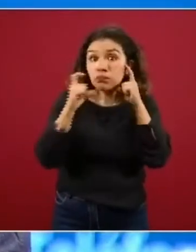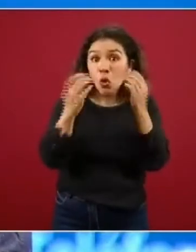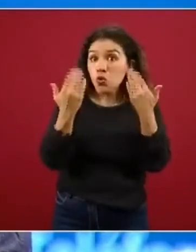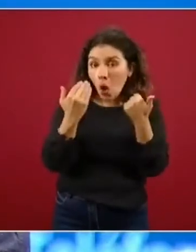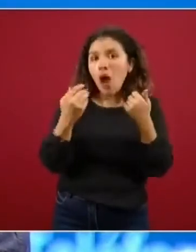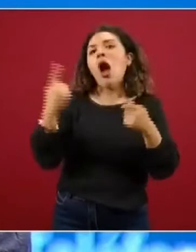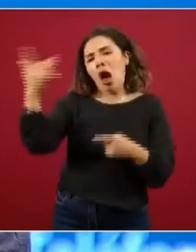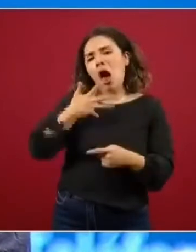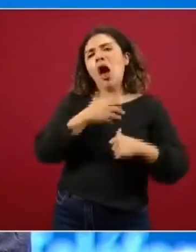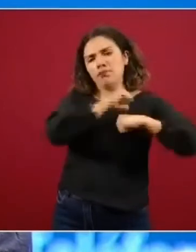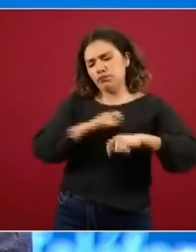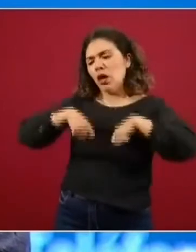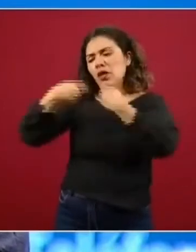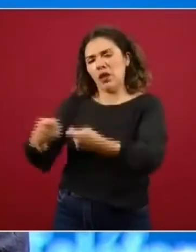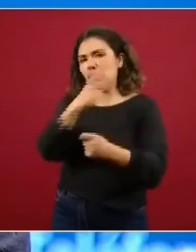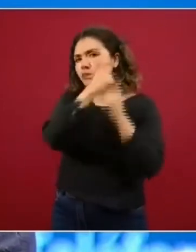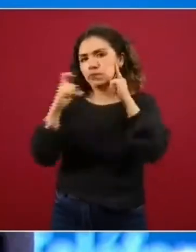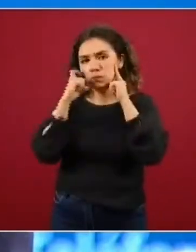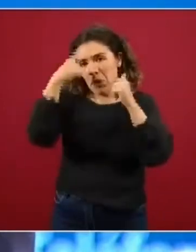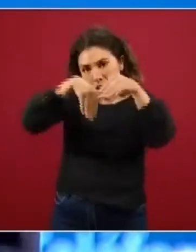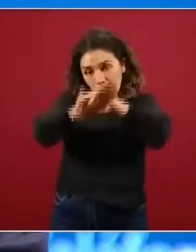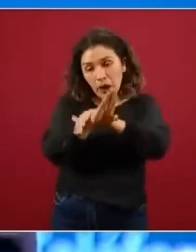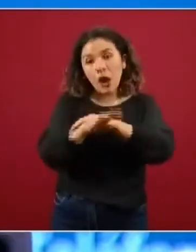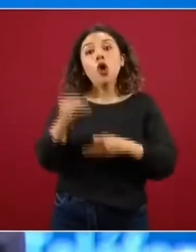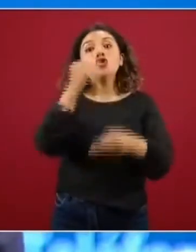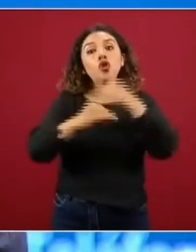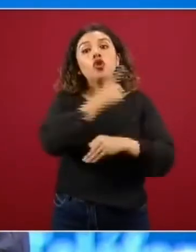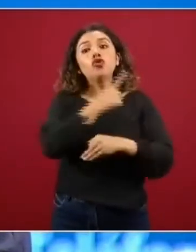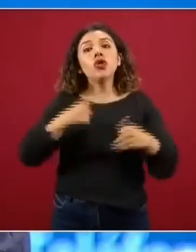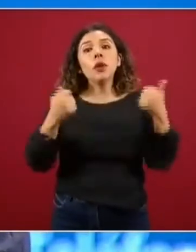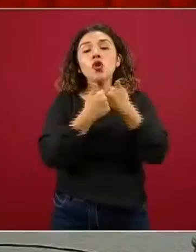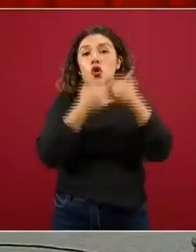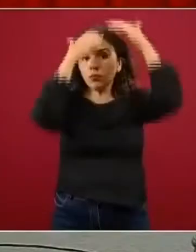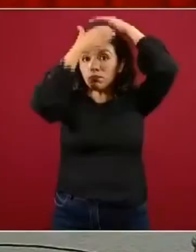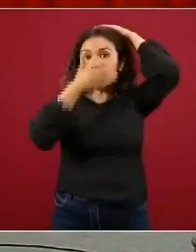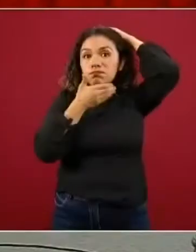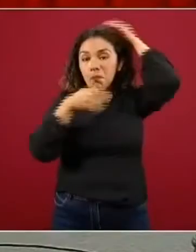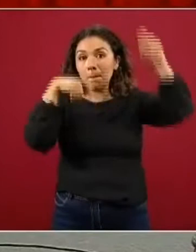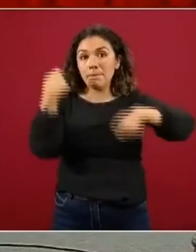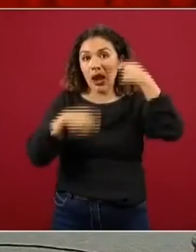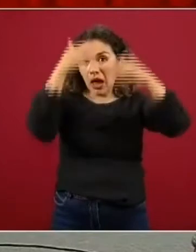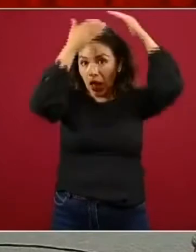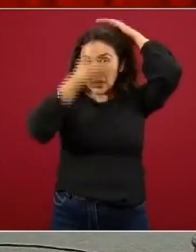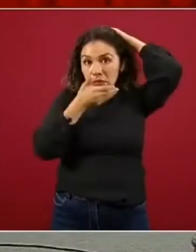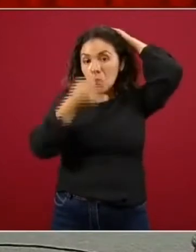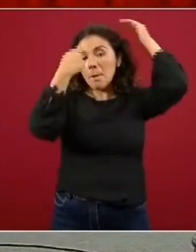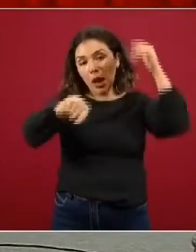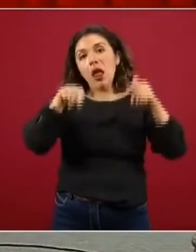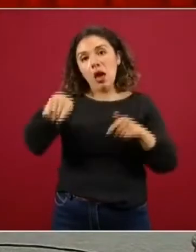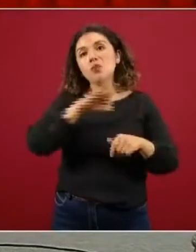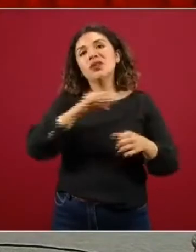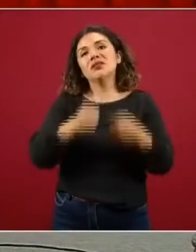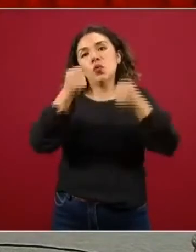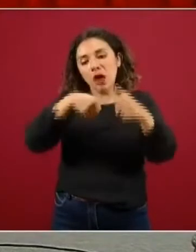abastecer a la entrada todos van a se les va a dar una careta de plástico para que también